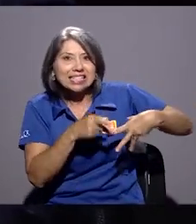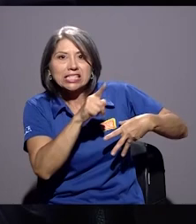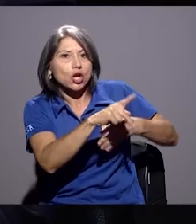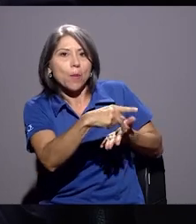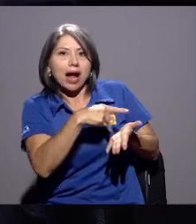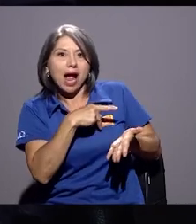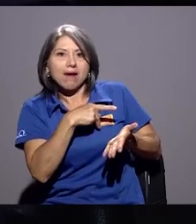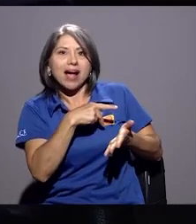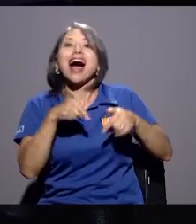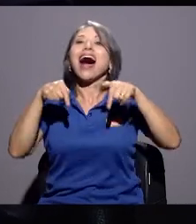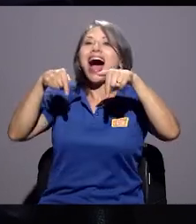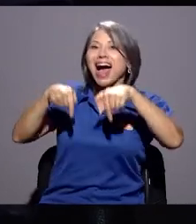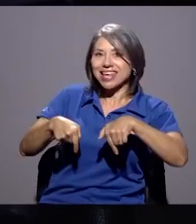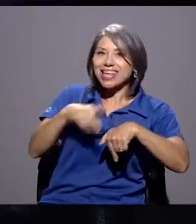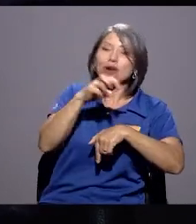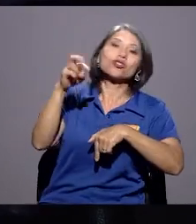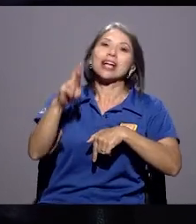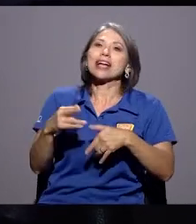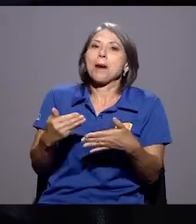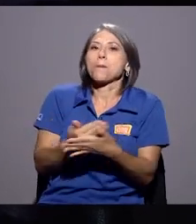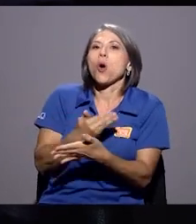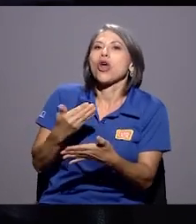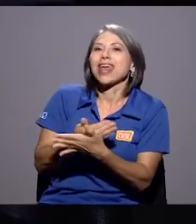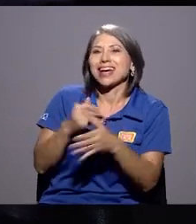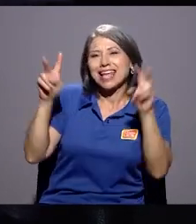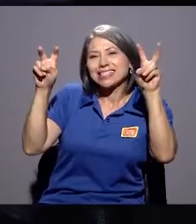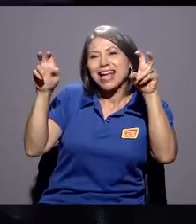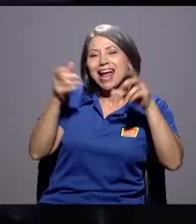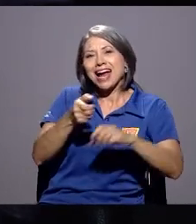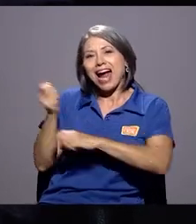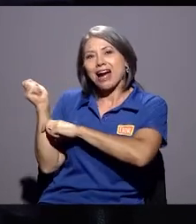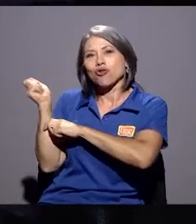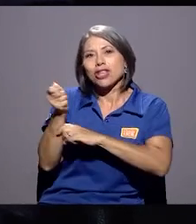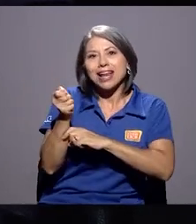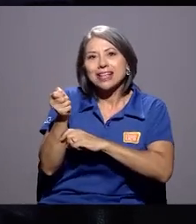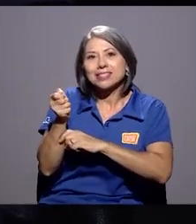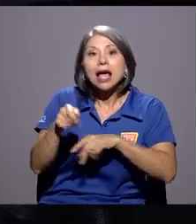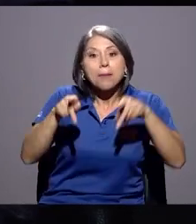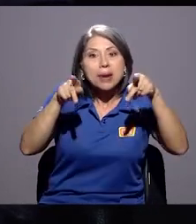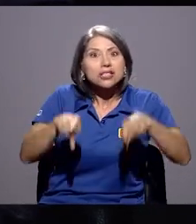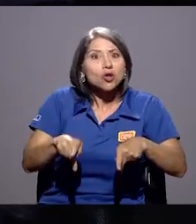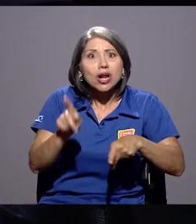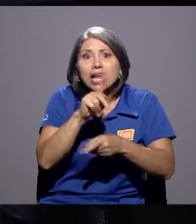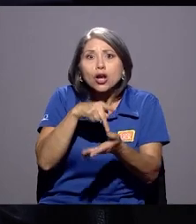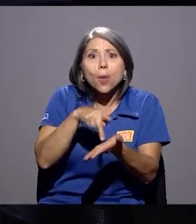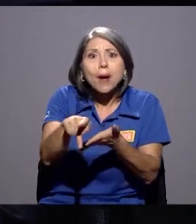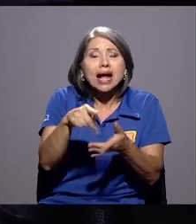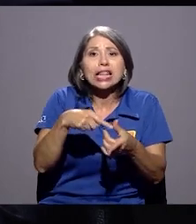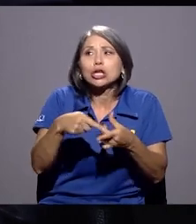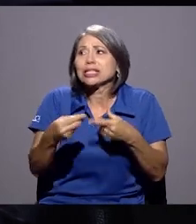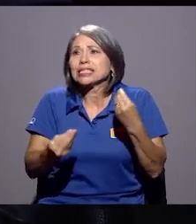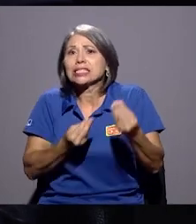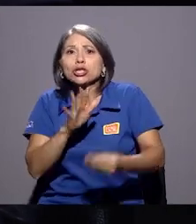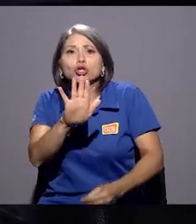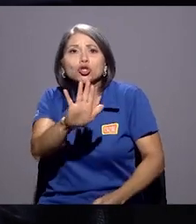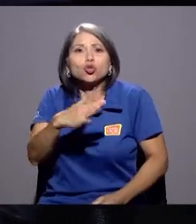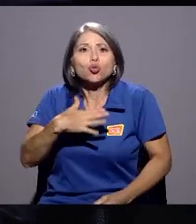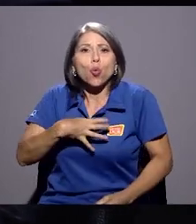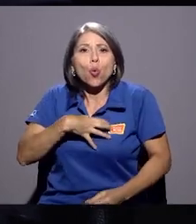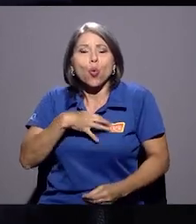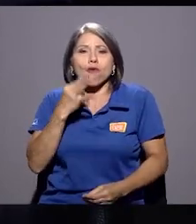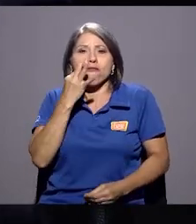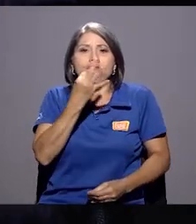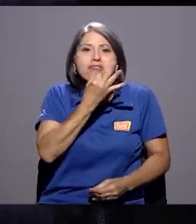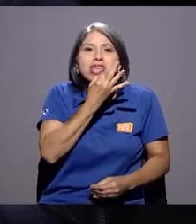personas que tienen una deuda y que caen en esa condición de no pago, tienen que ir a hipotecar su finca, a hipotecar su